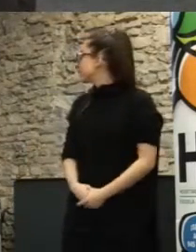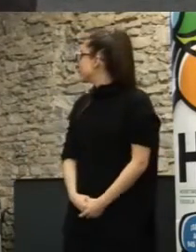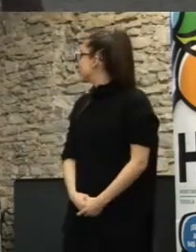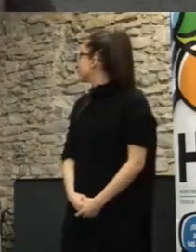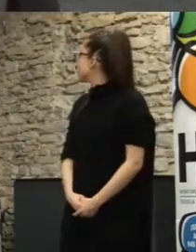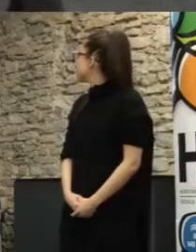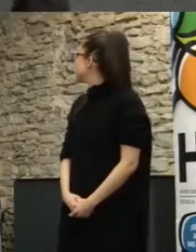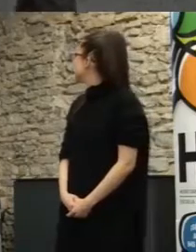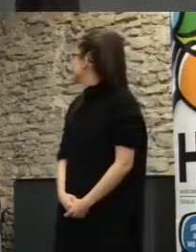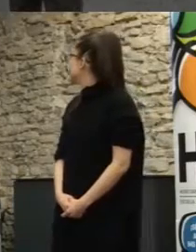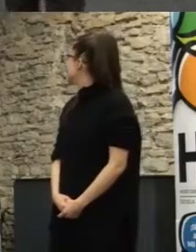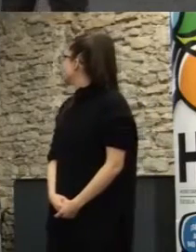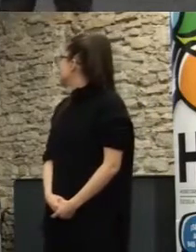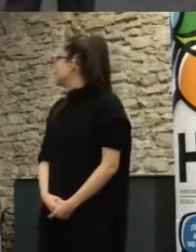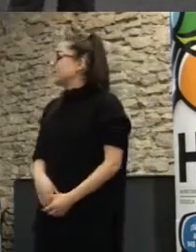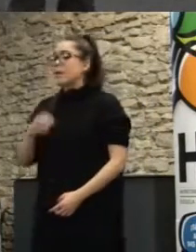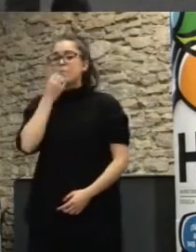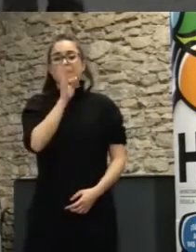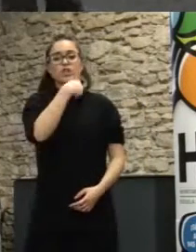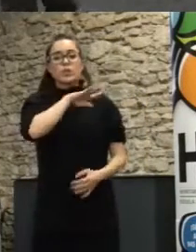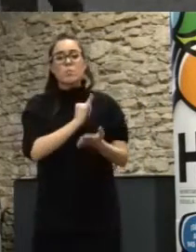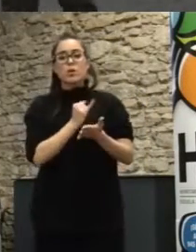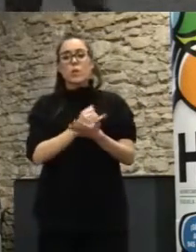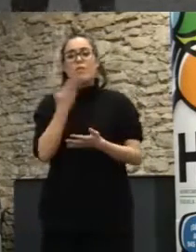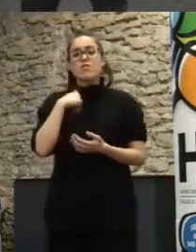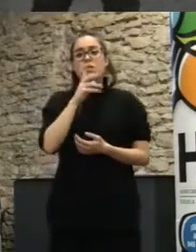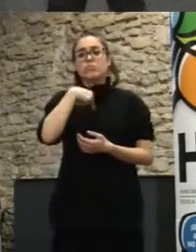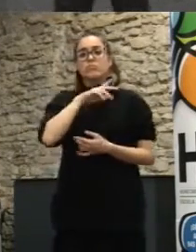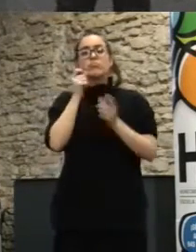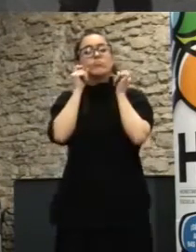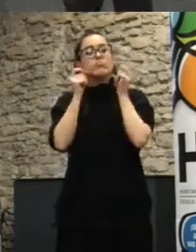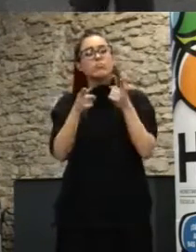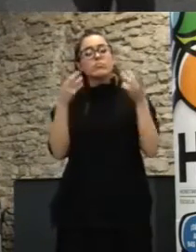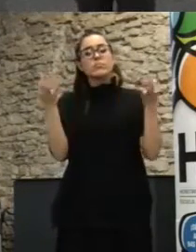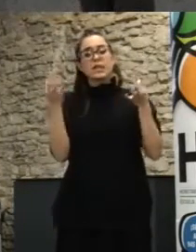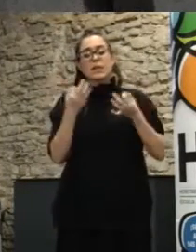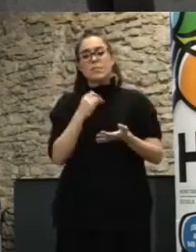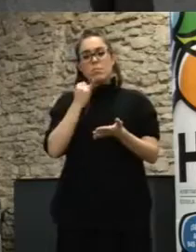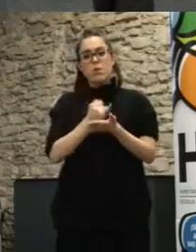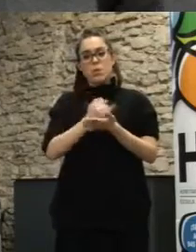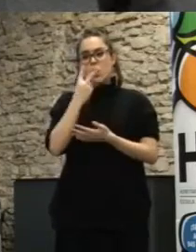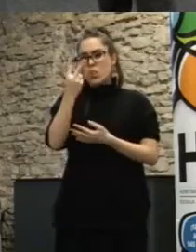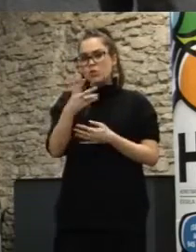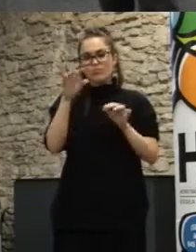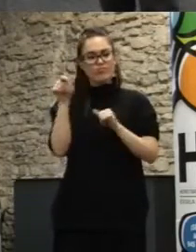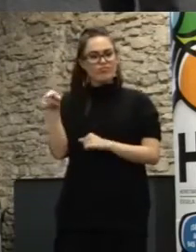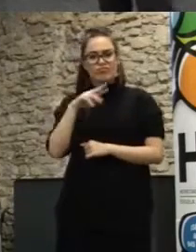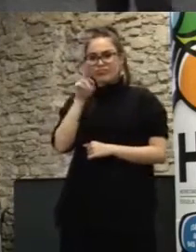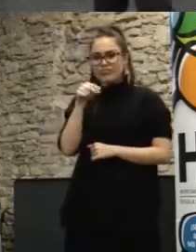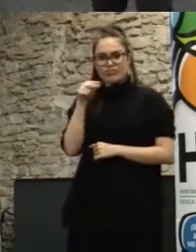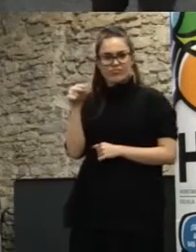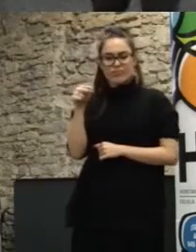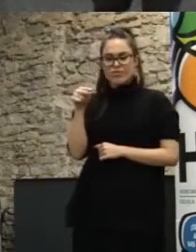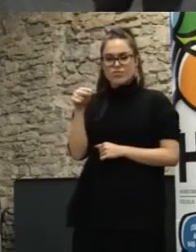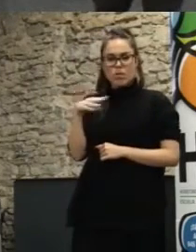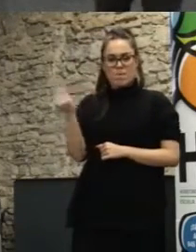bien una vez que hemos testado pues nos damos cuenta que el el prototipo 2 es el que mejor ha funcionado es decir de